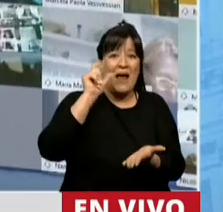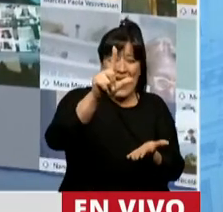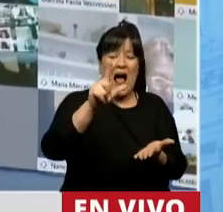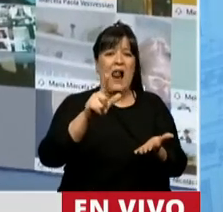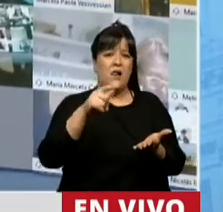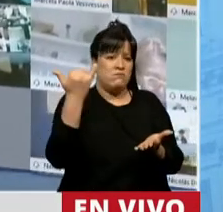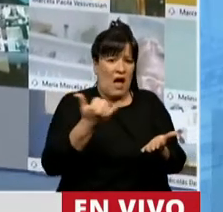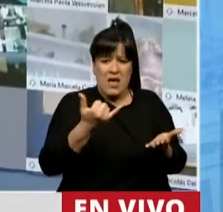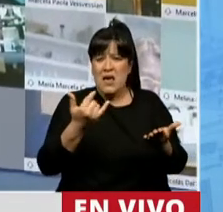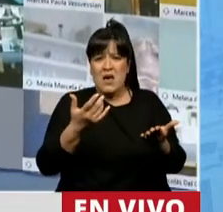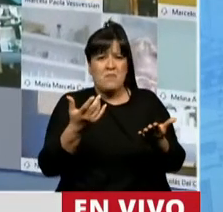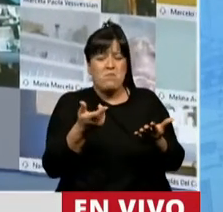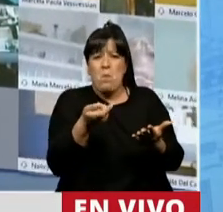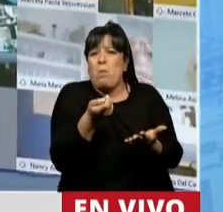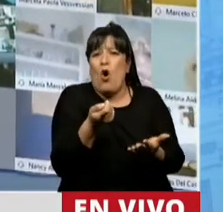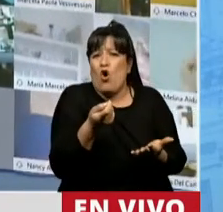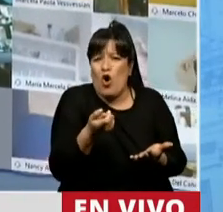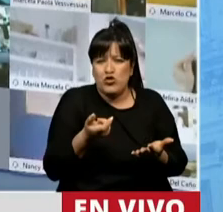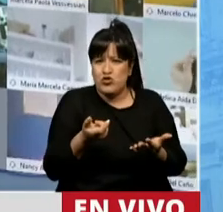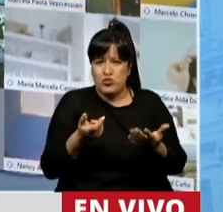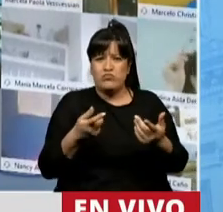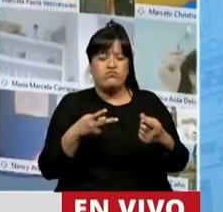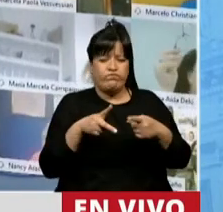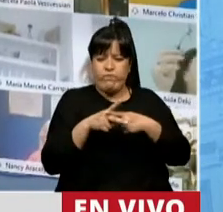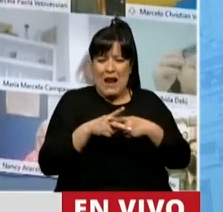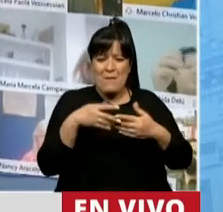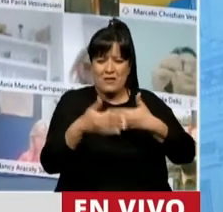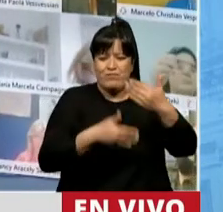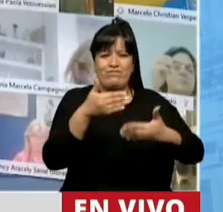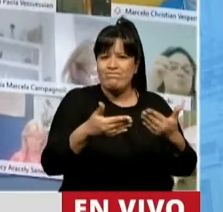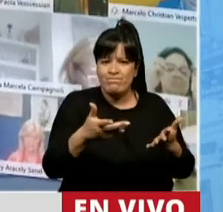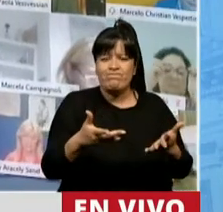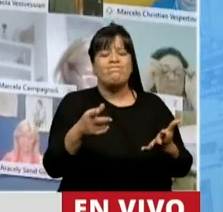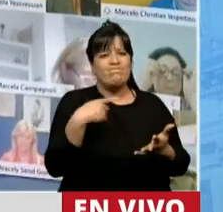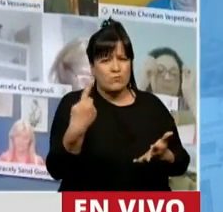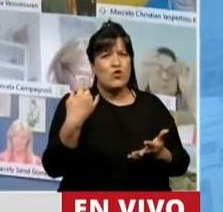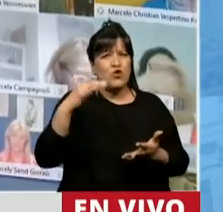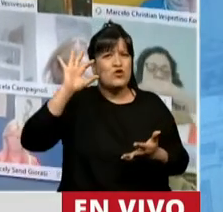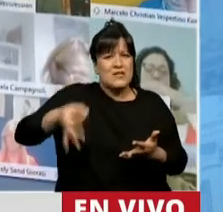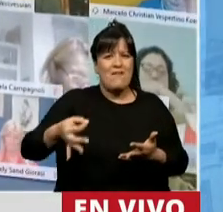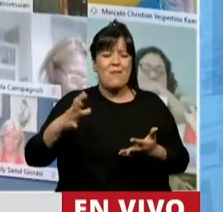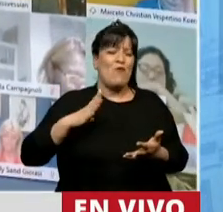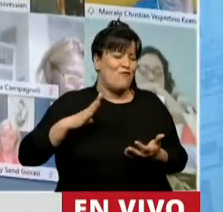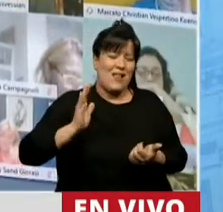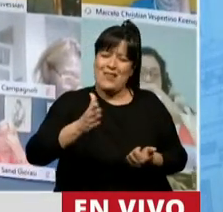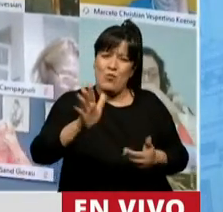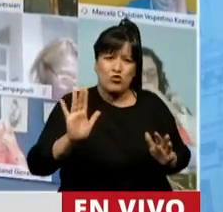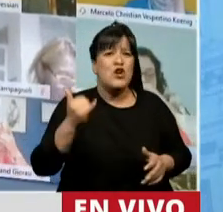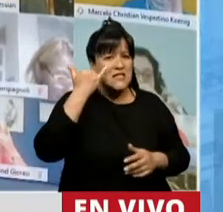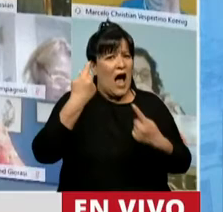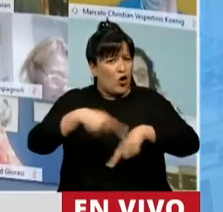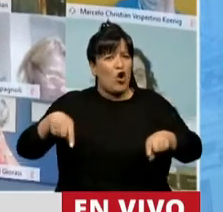pocas herramientas para poder llevarlos adelante, decimos cuánto camino todavía nos falta a pesar del camino